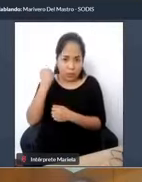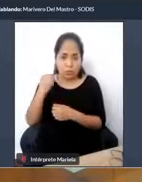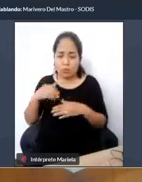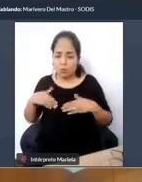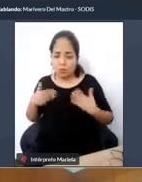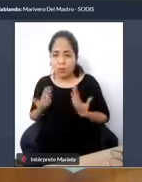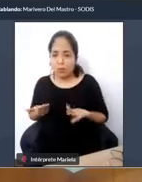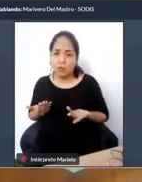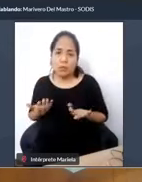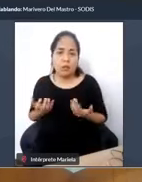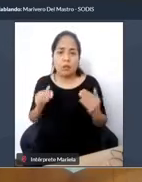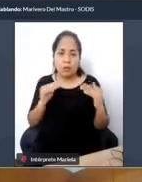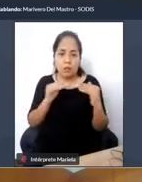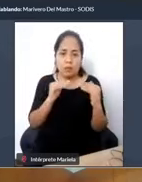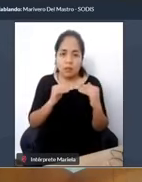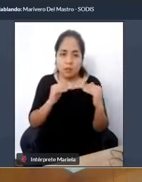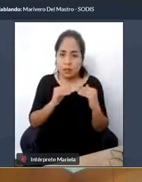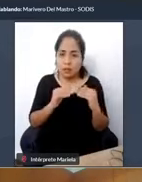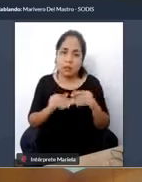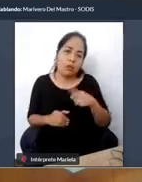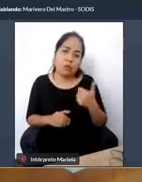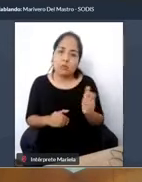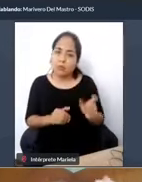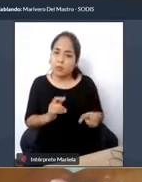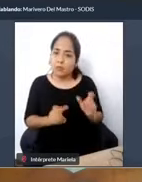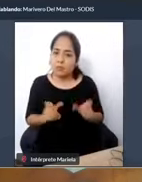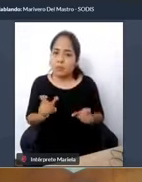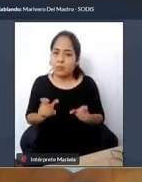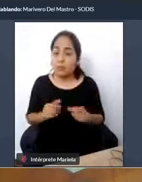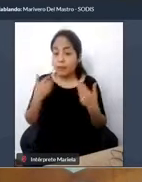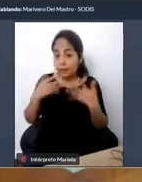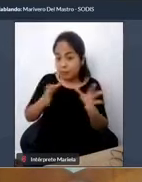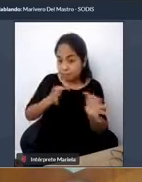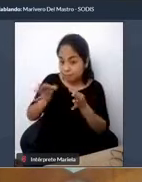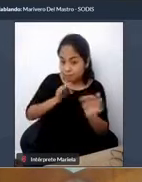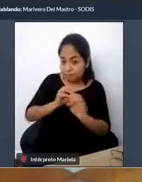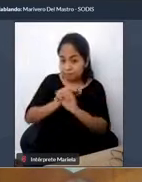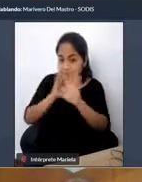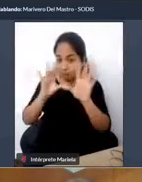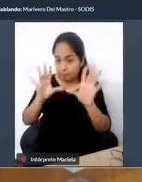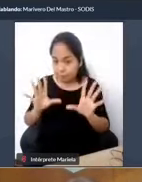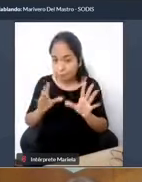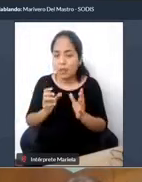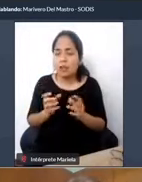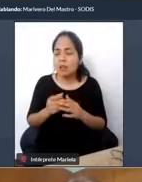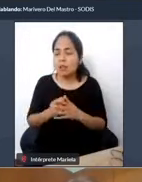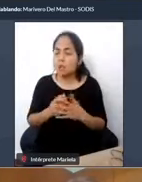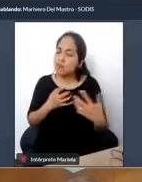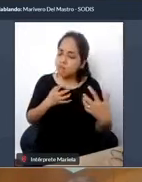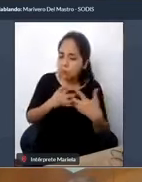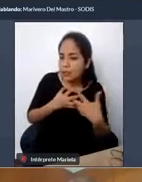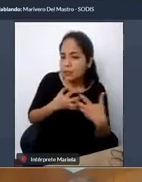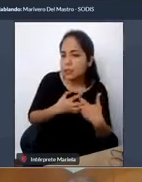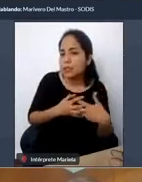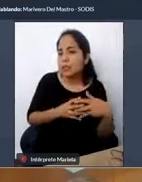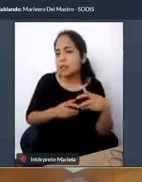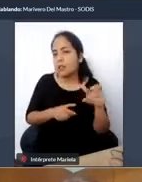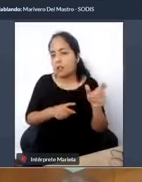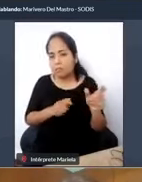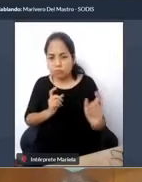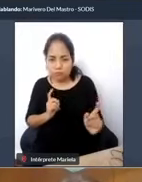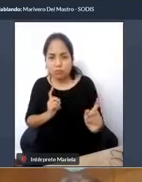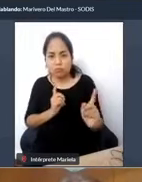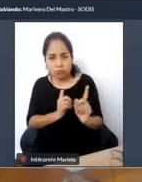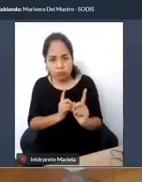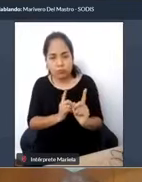condiciones. Entonces, los dos conceptos luego de generar un poco este ambiente, ¿no? De empatía, de ponernos en el lugar del otro. Es